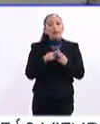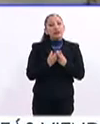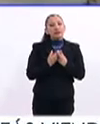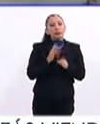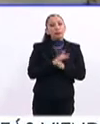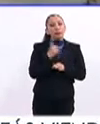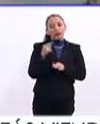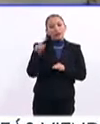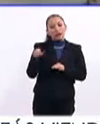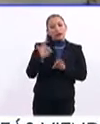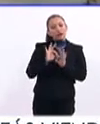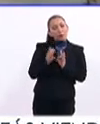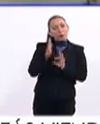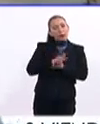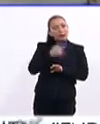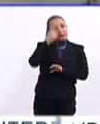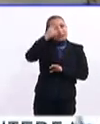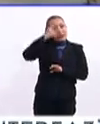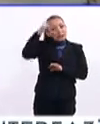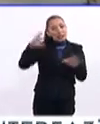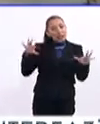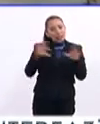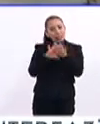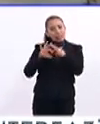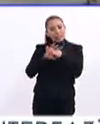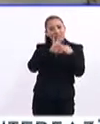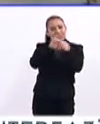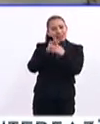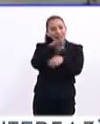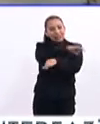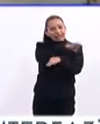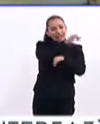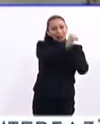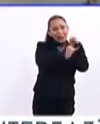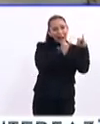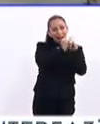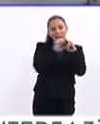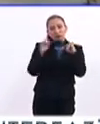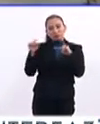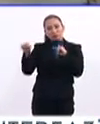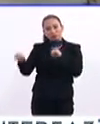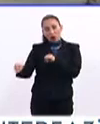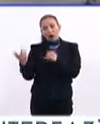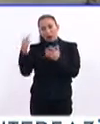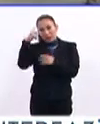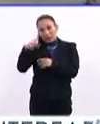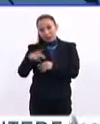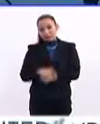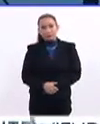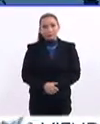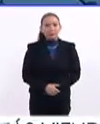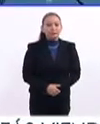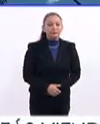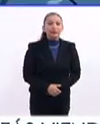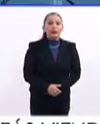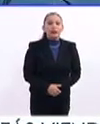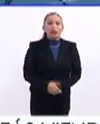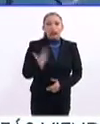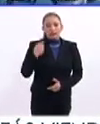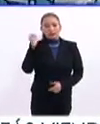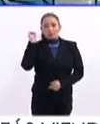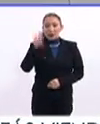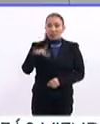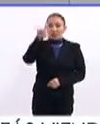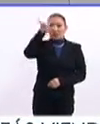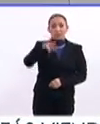así porque era la manera más sencilla de vincular al diseño internacional con México. Mandar un